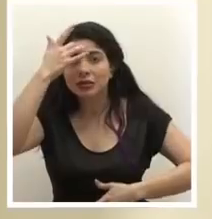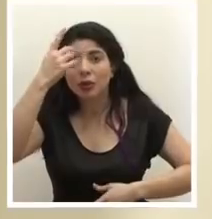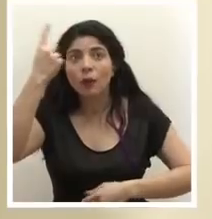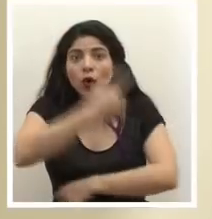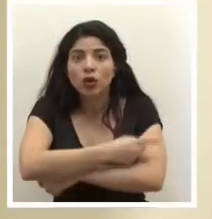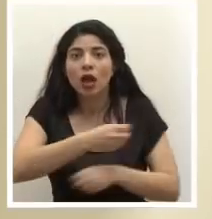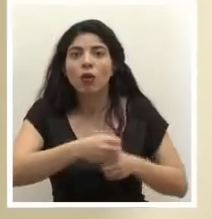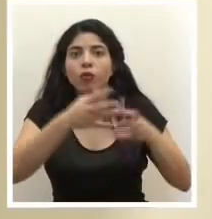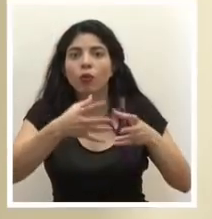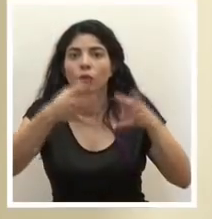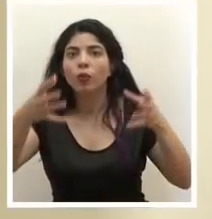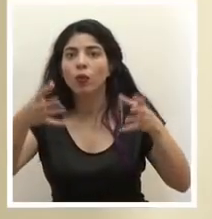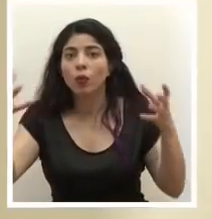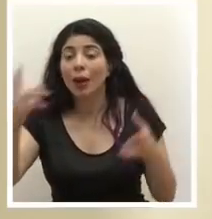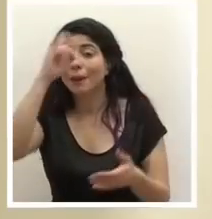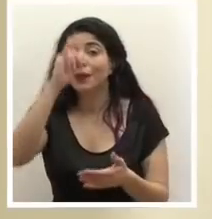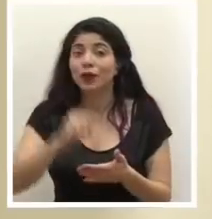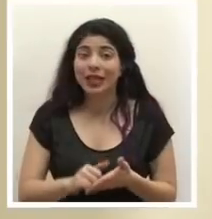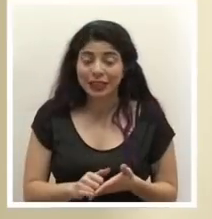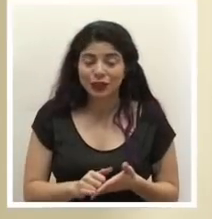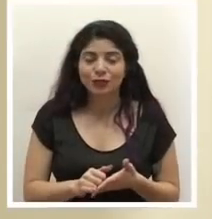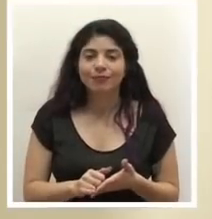día. Y por eso es que